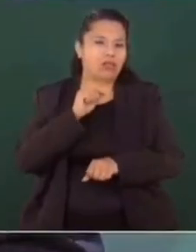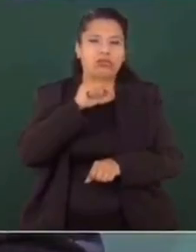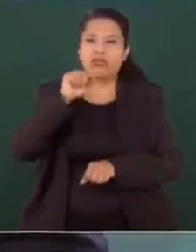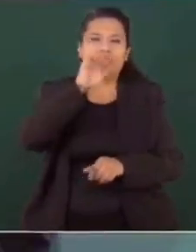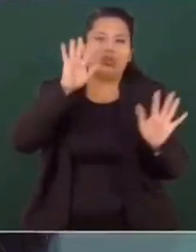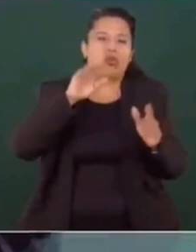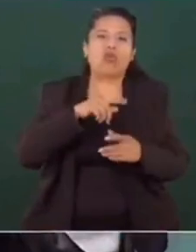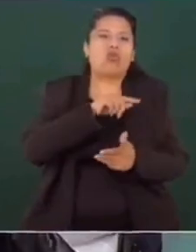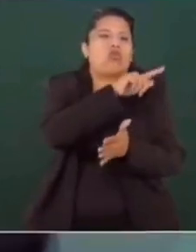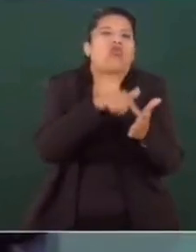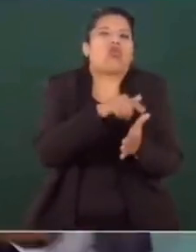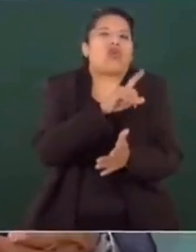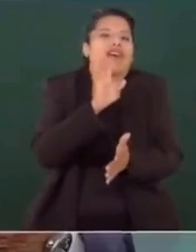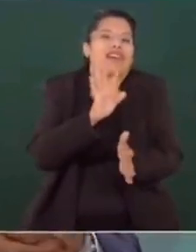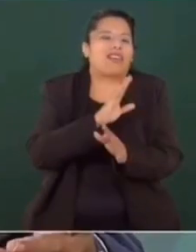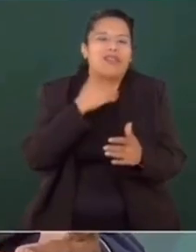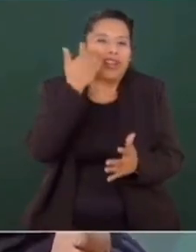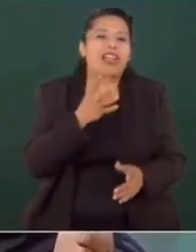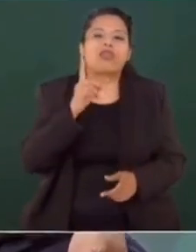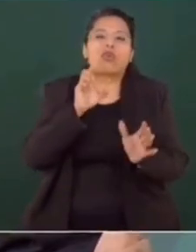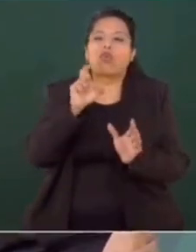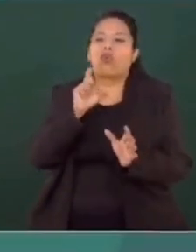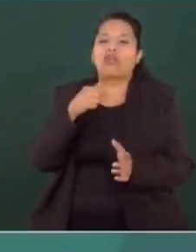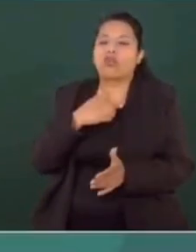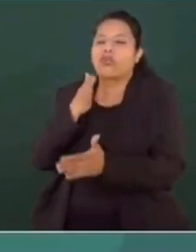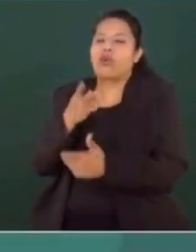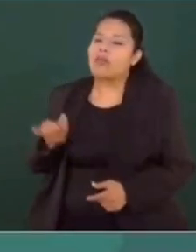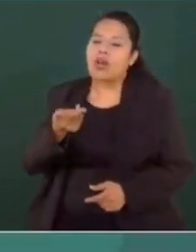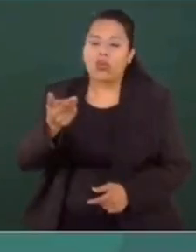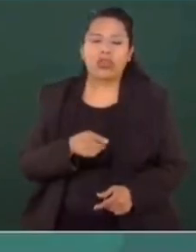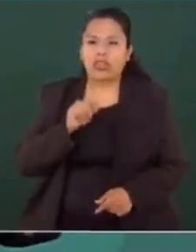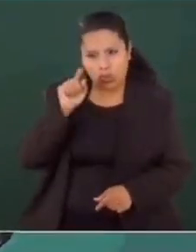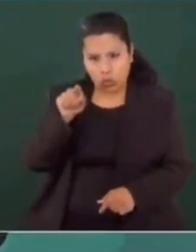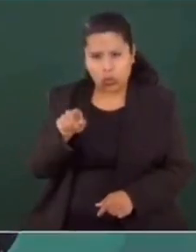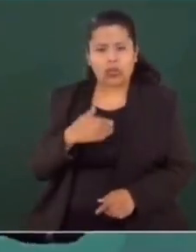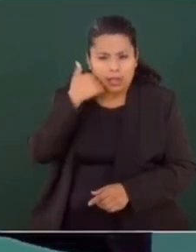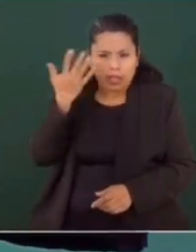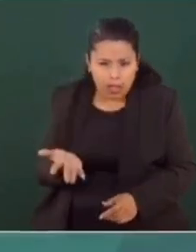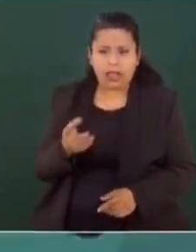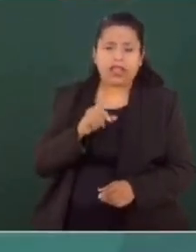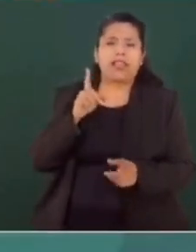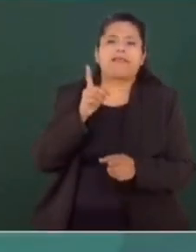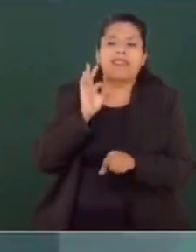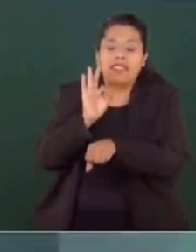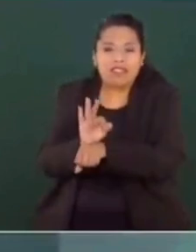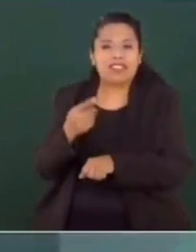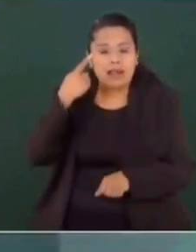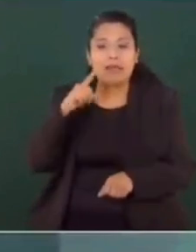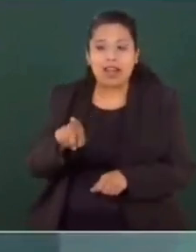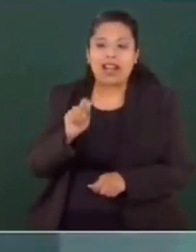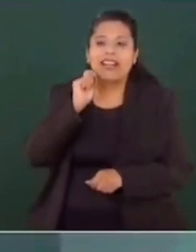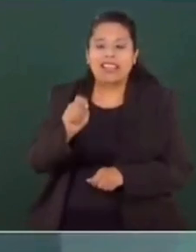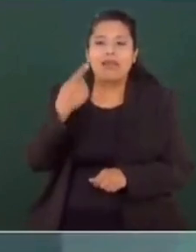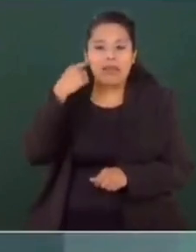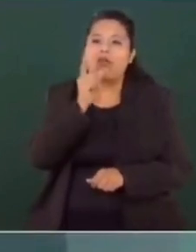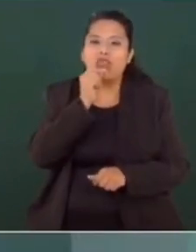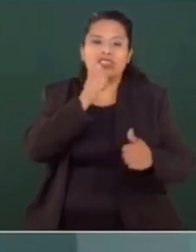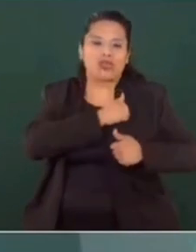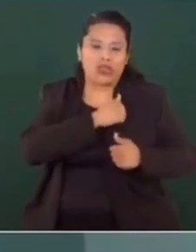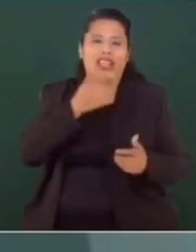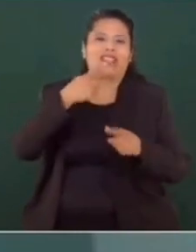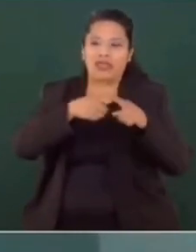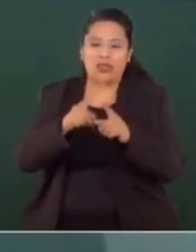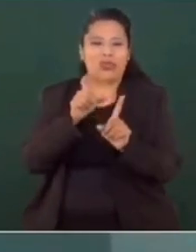pregunte, ¿quieres que la Secretaría de Marina, la Secretaría de la Defensa, que la Guardia Nacional ayude en tareas de seguridad pública?